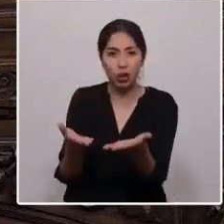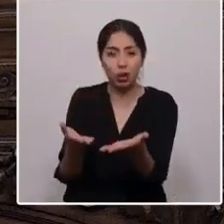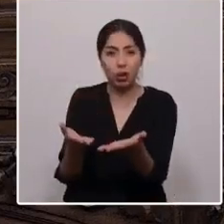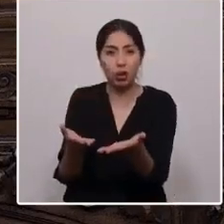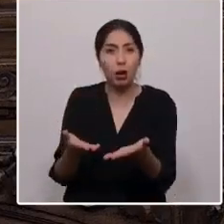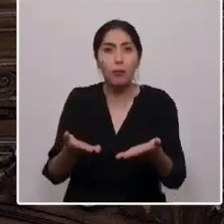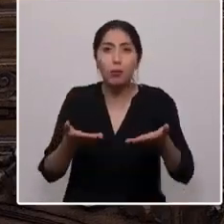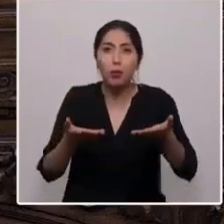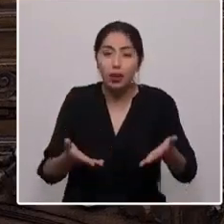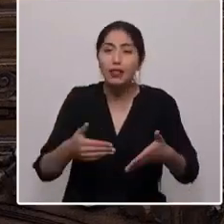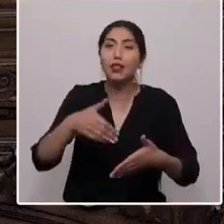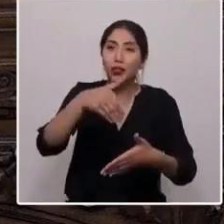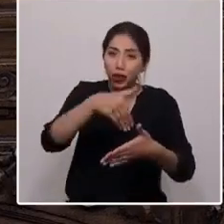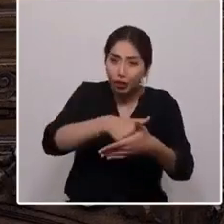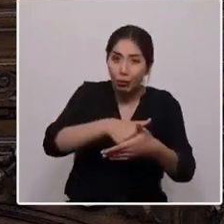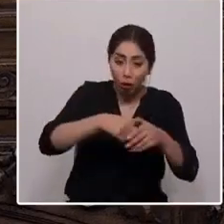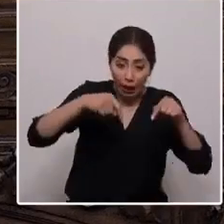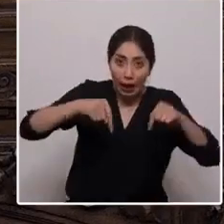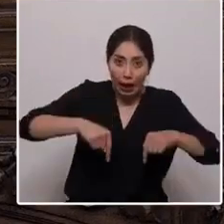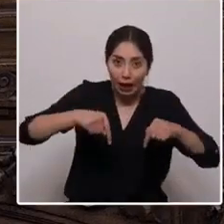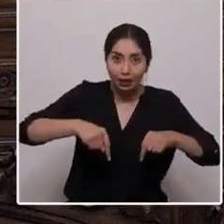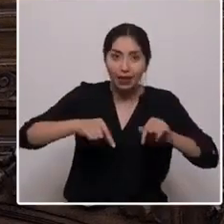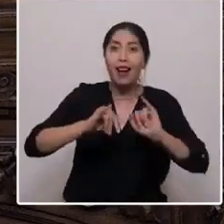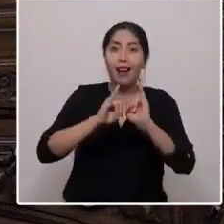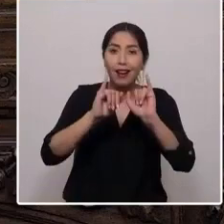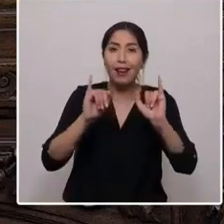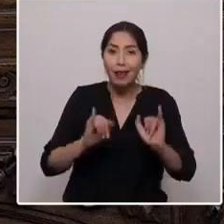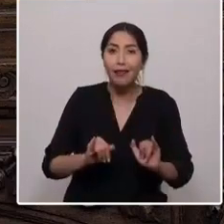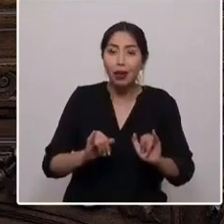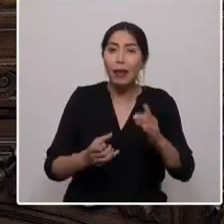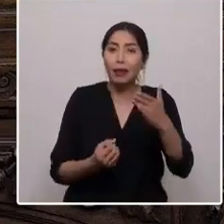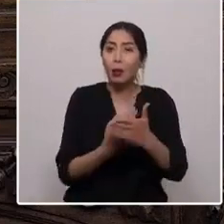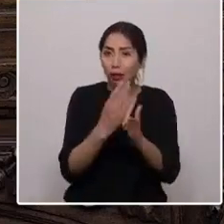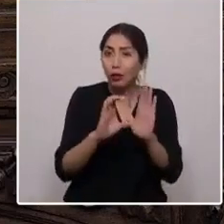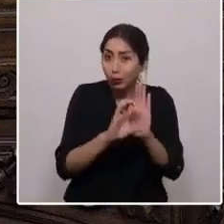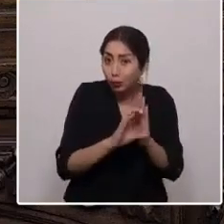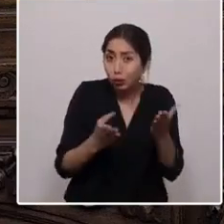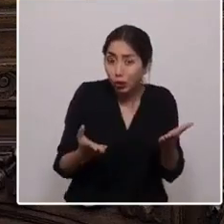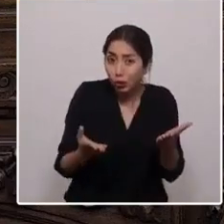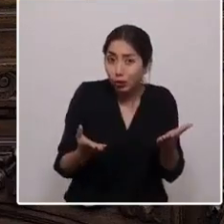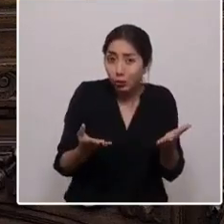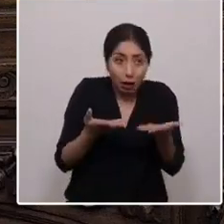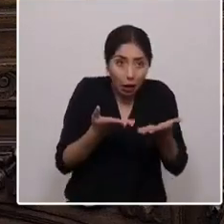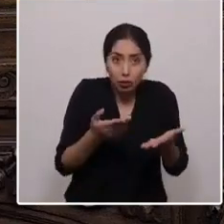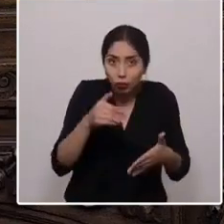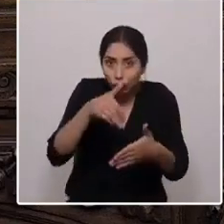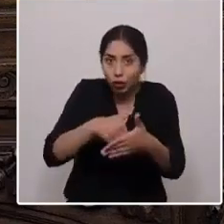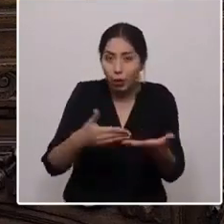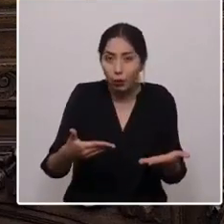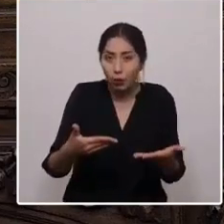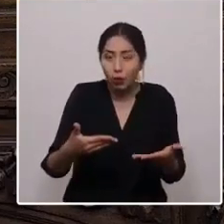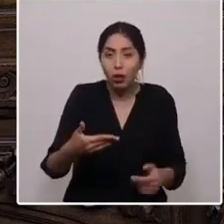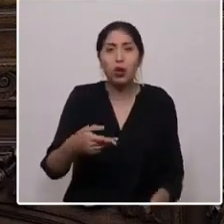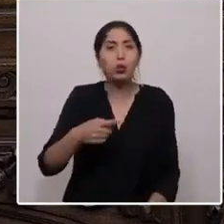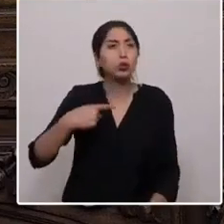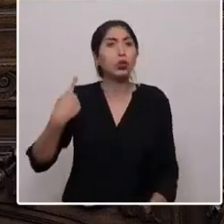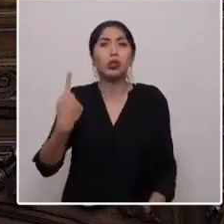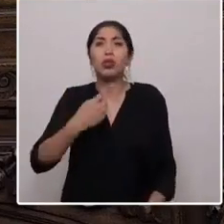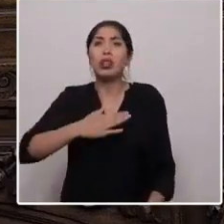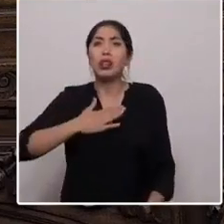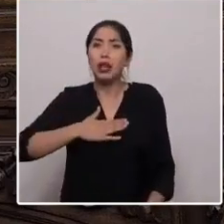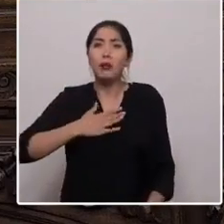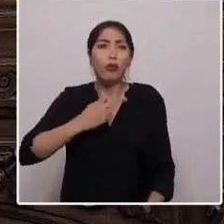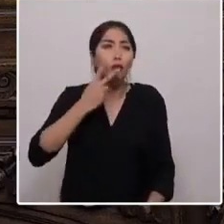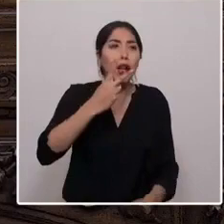que esta sea la forma de una nueva constitución? ¿No queremos acaso ver una gran diversidad de